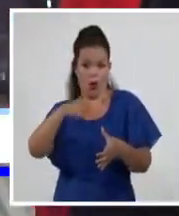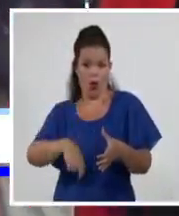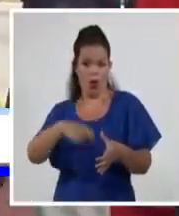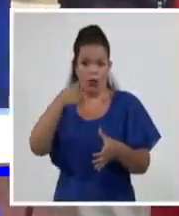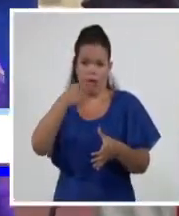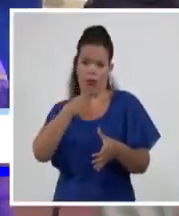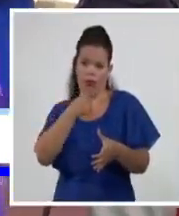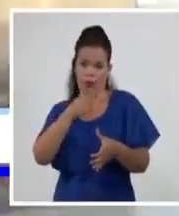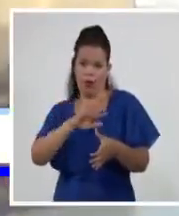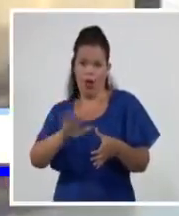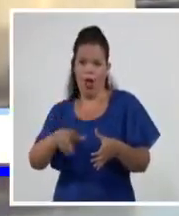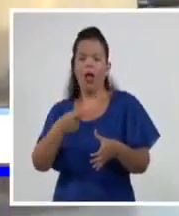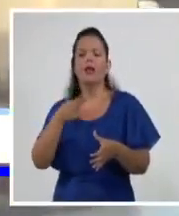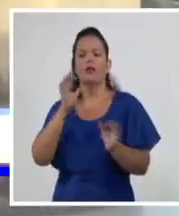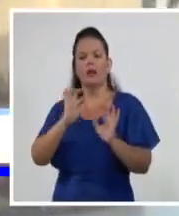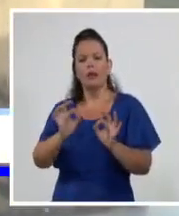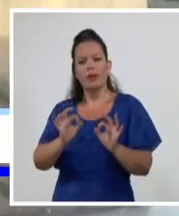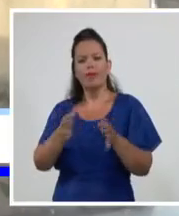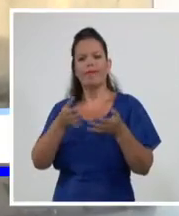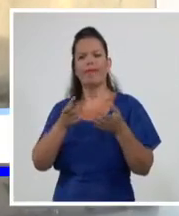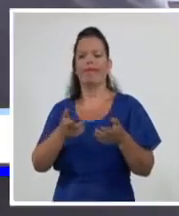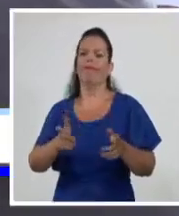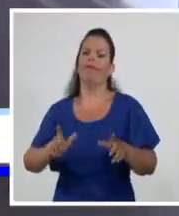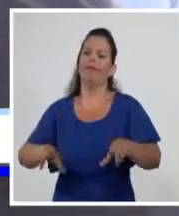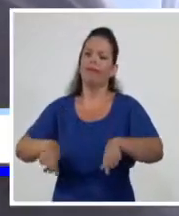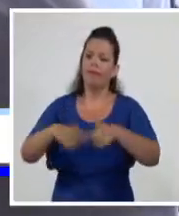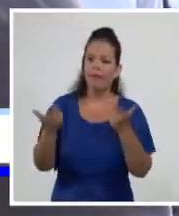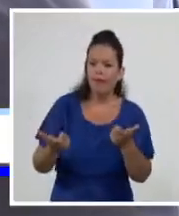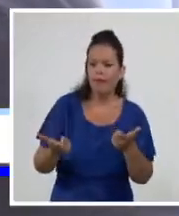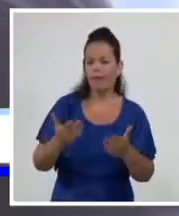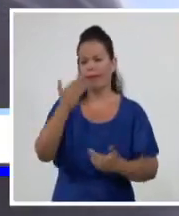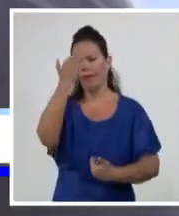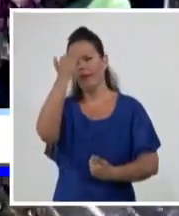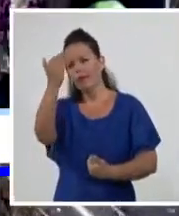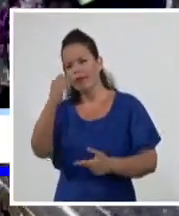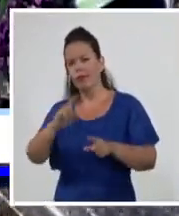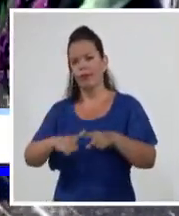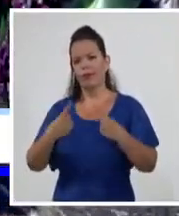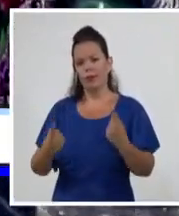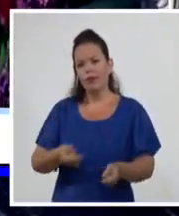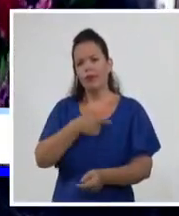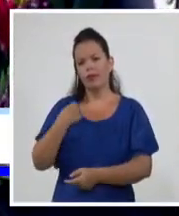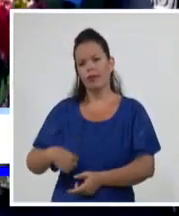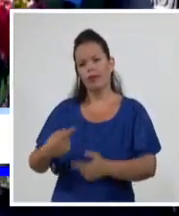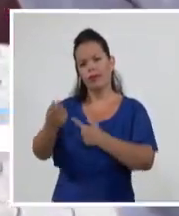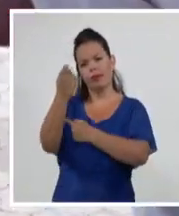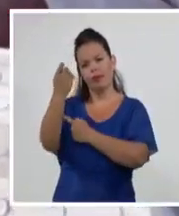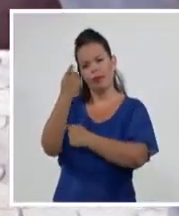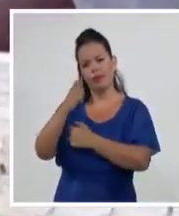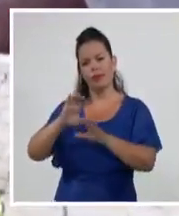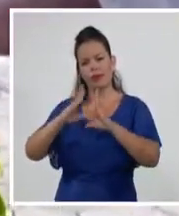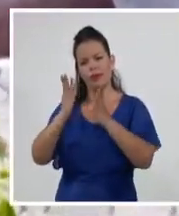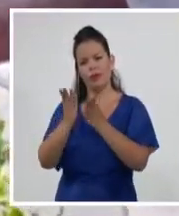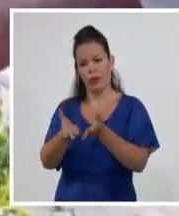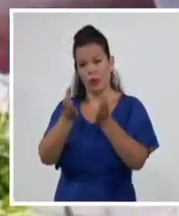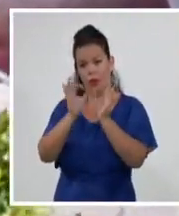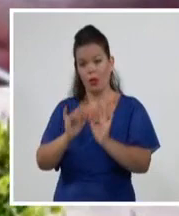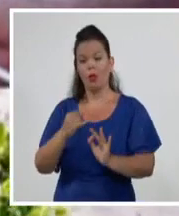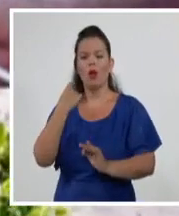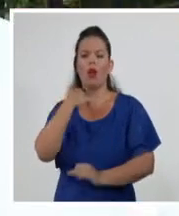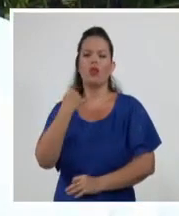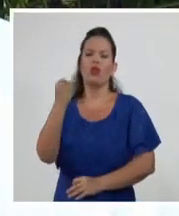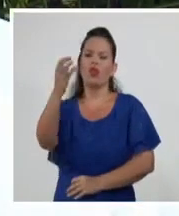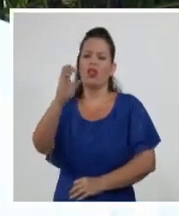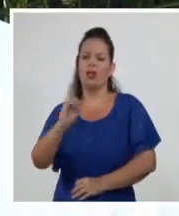República Popular China, que los marcó para siempre y que en esta ocasión festejaron el aniversario 60 del singular encuentro.